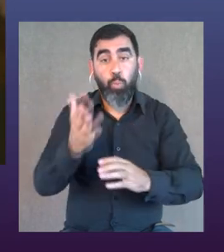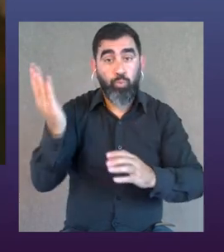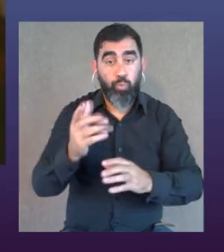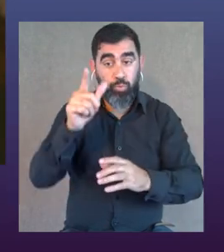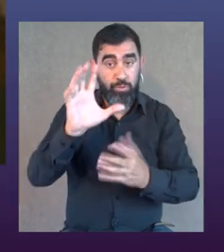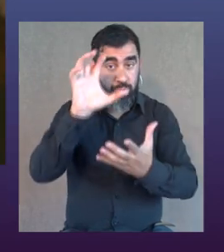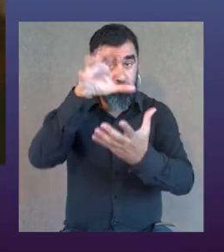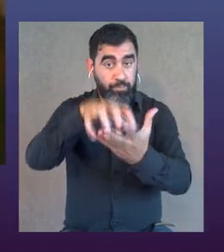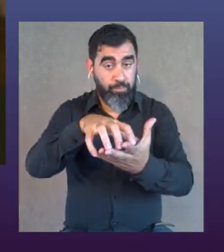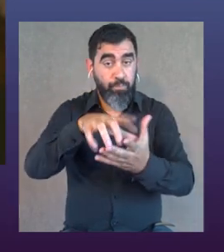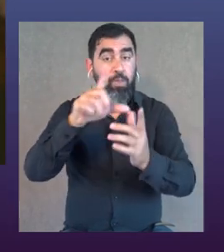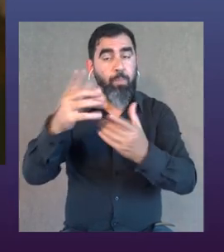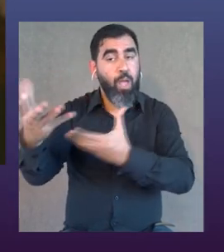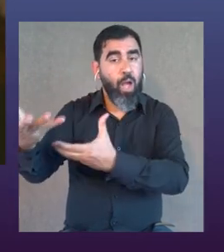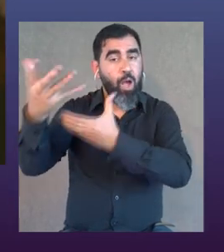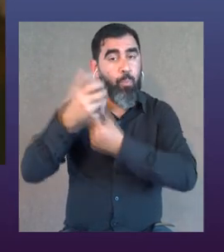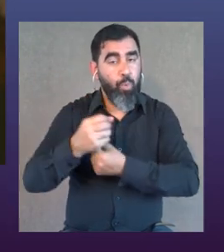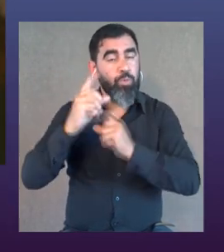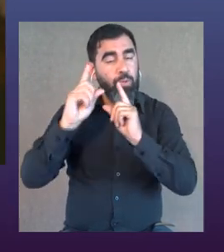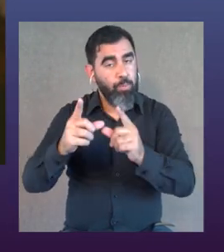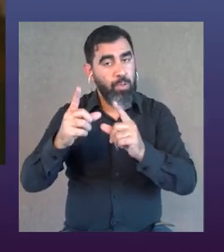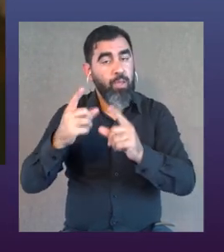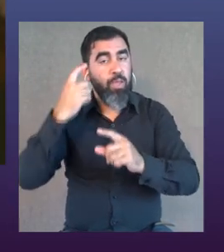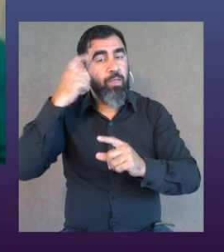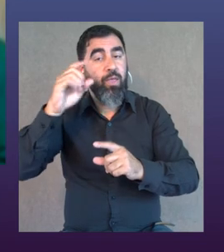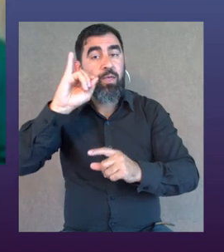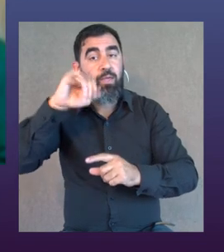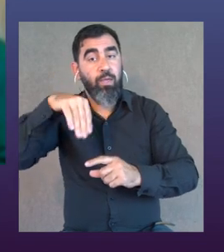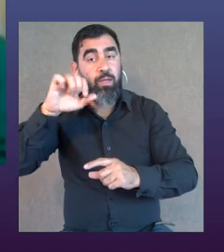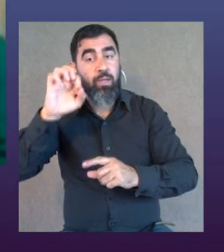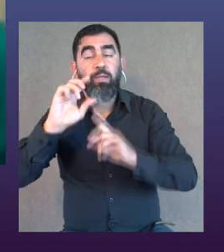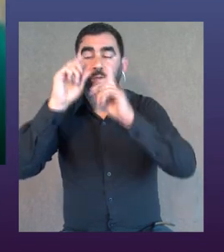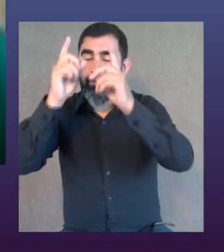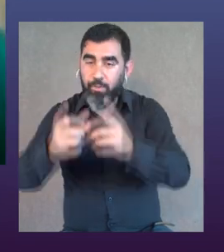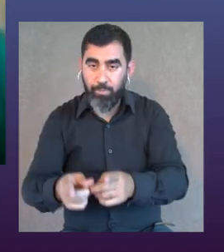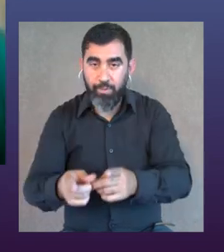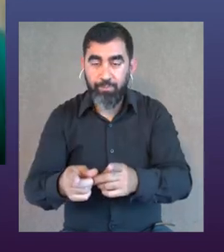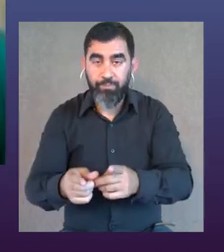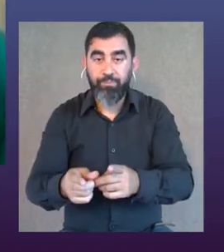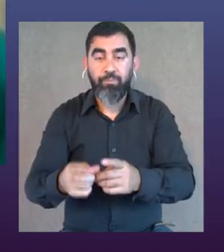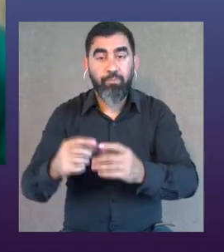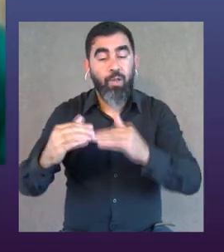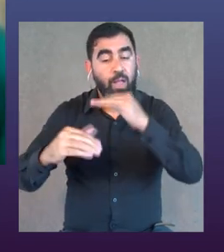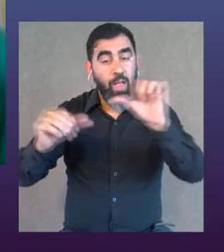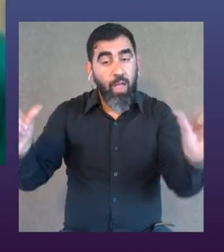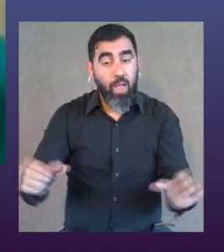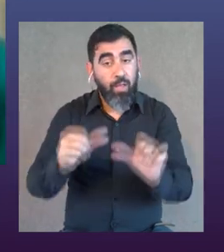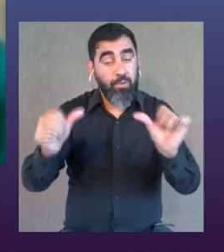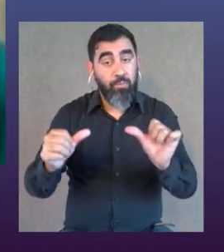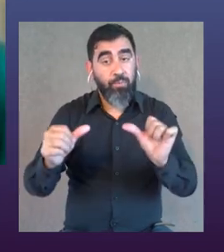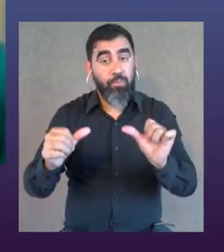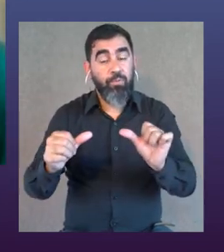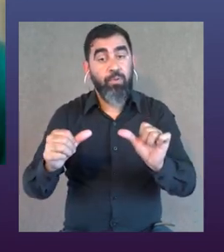y Producción y con el apoyo y el respaldo y la inspiración de Inés estamos